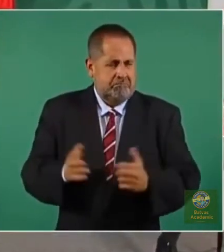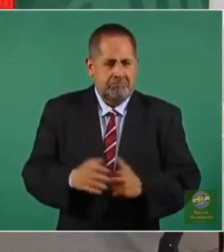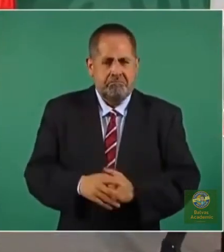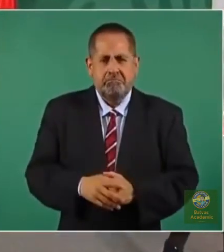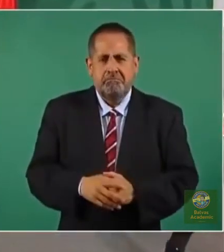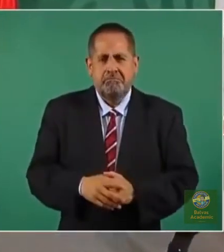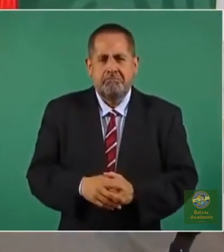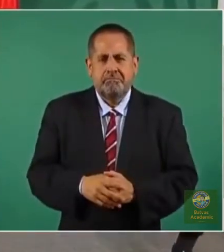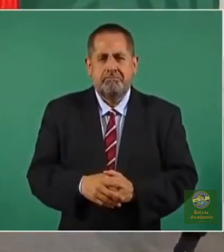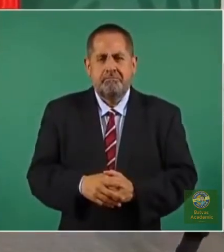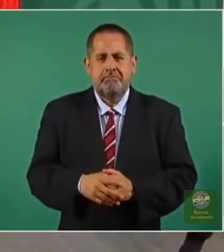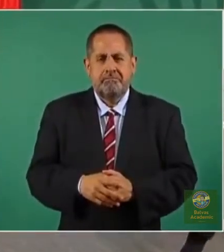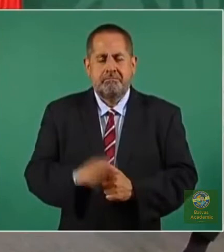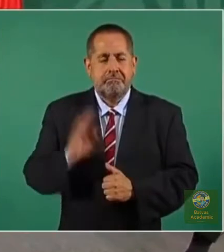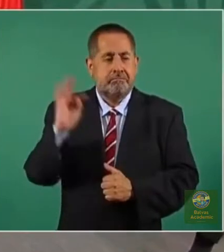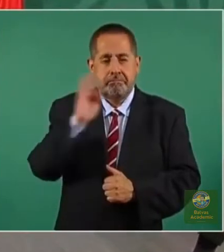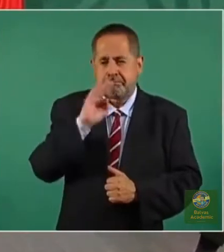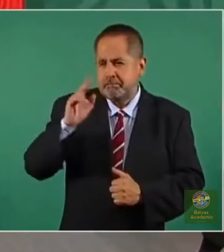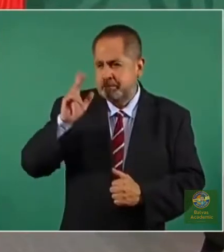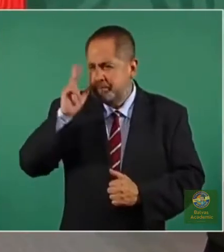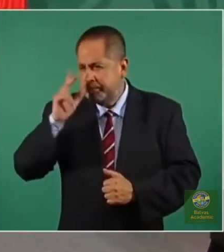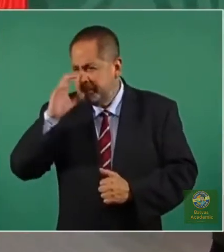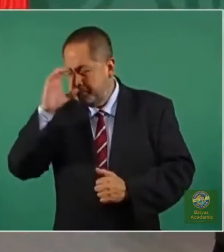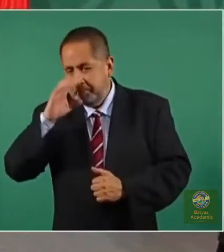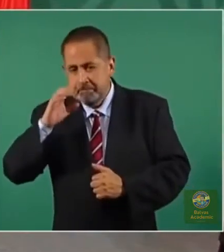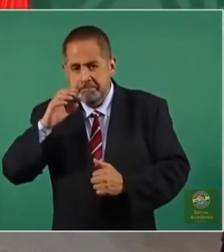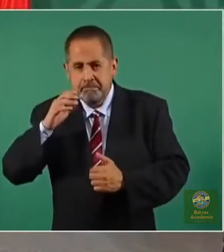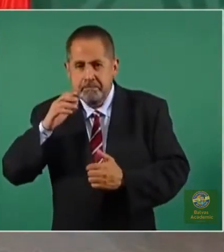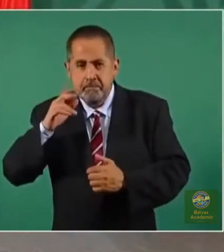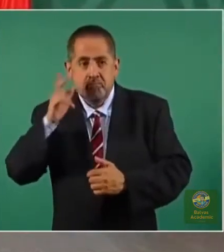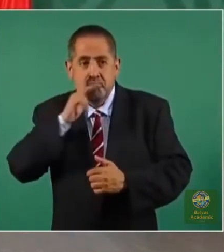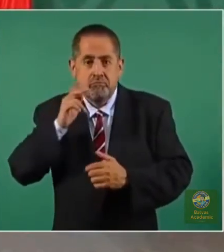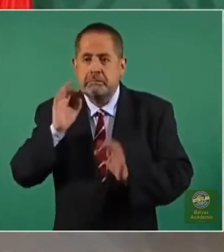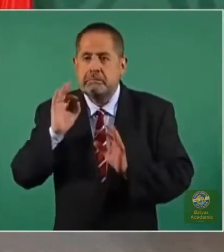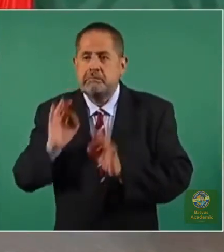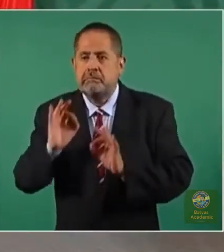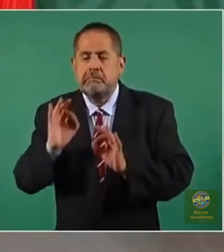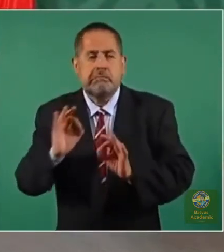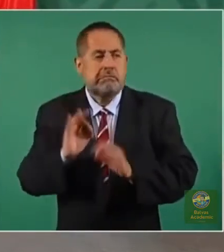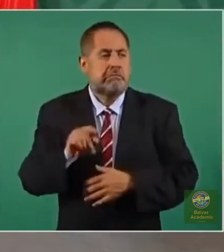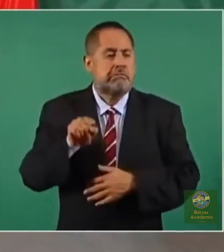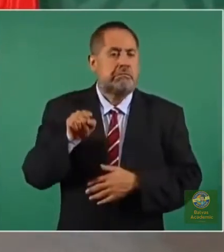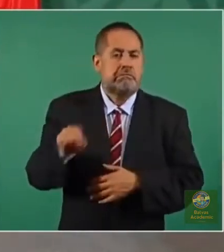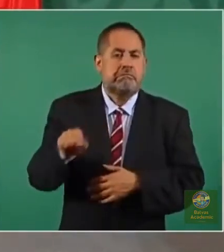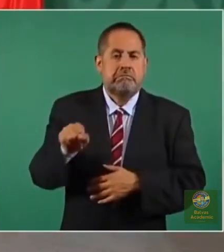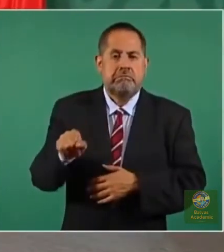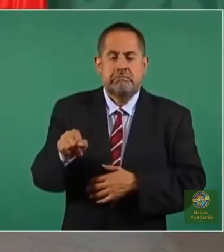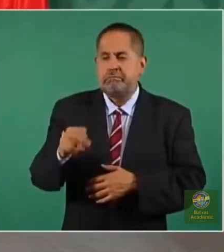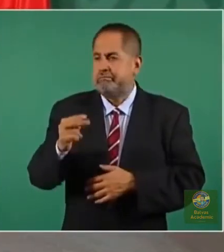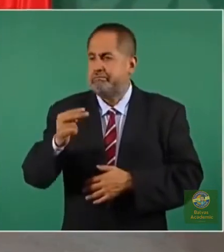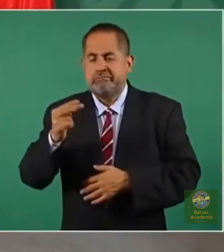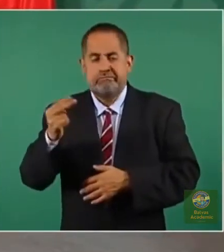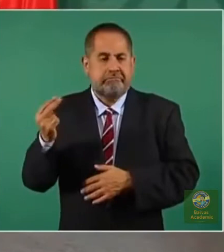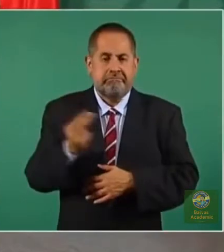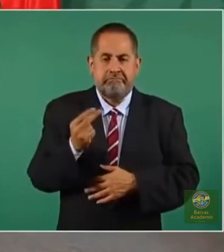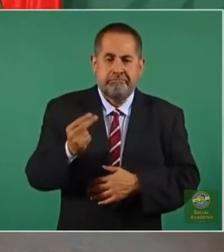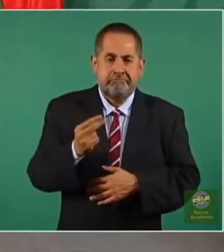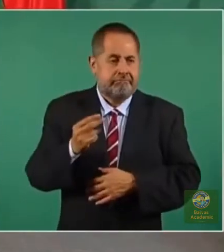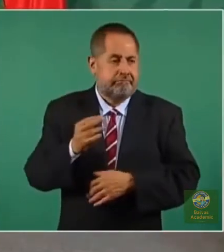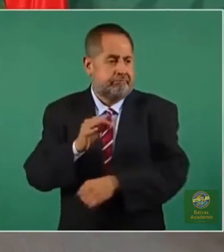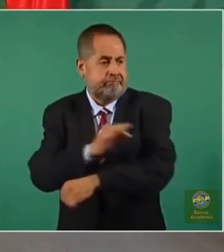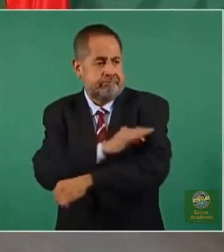Si científicamente se demuestra que es necesaria y de utilidad la